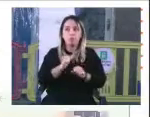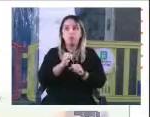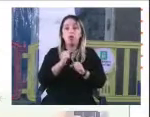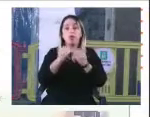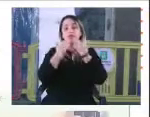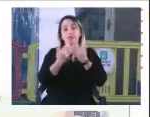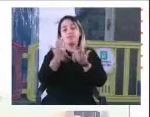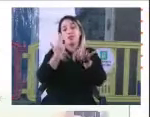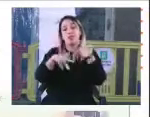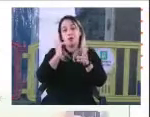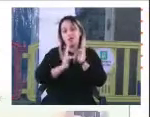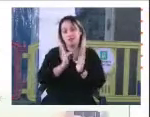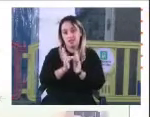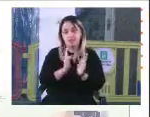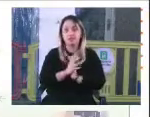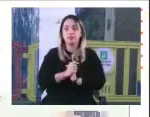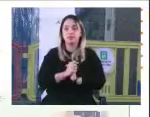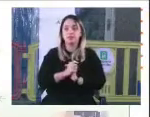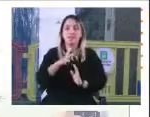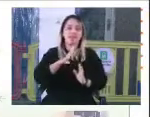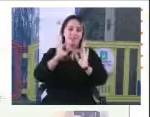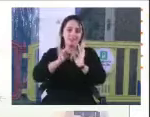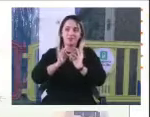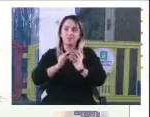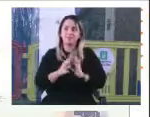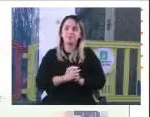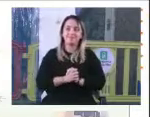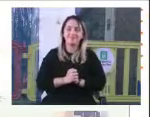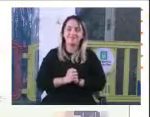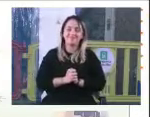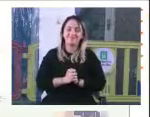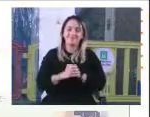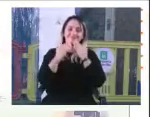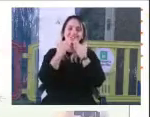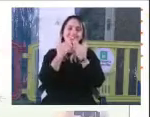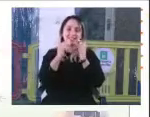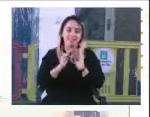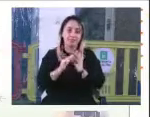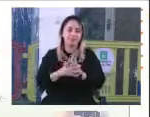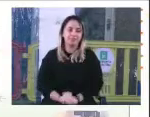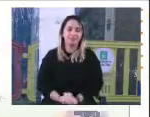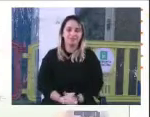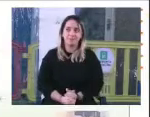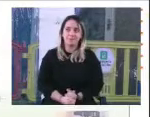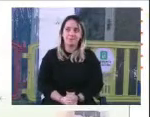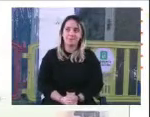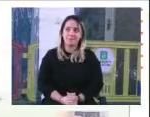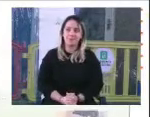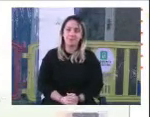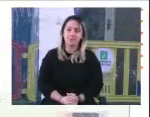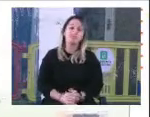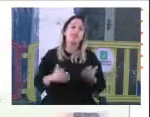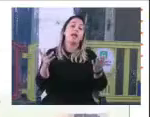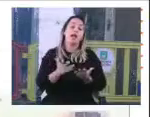a la lengua de señas uruguaya que están haciendo nuestras intérpretes por allí. Muchas gracias. Ahora sí,